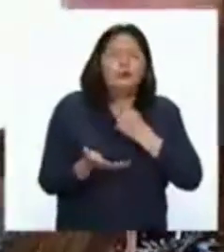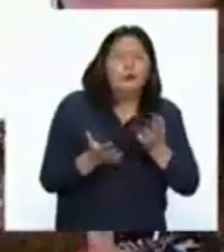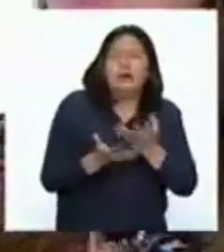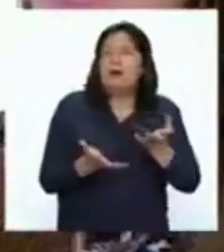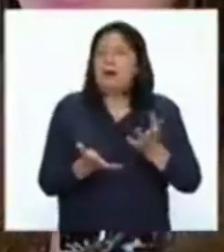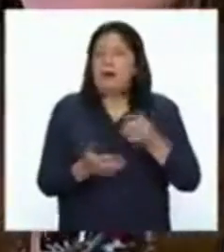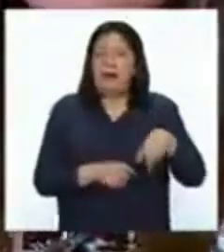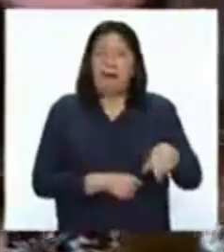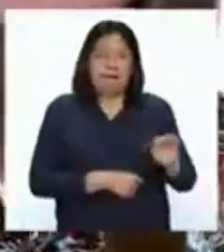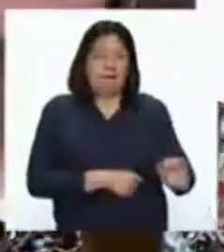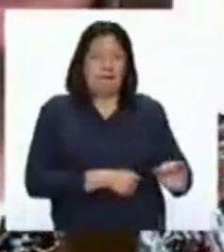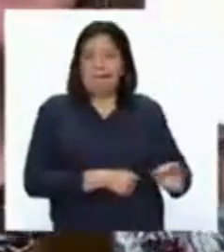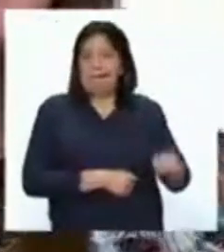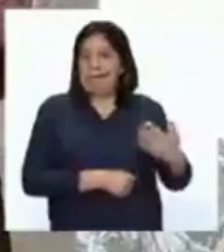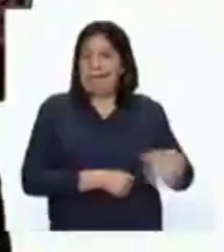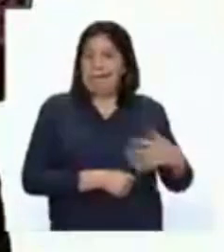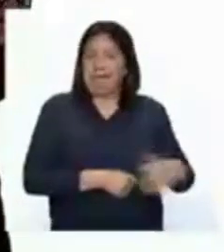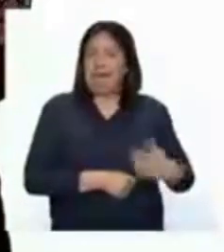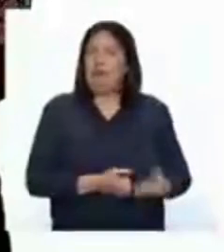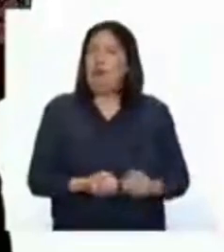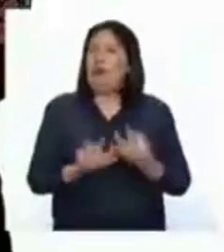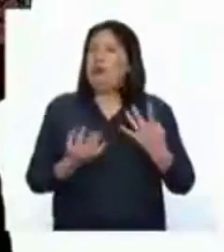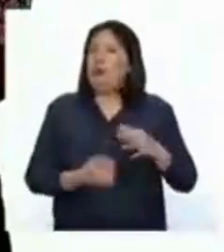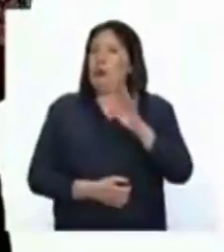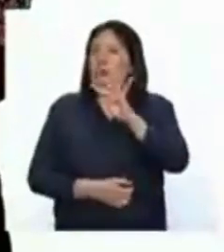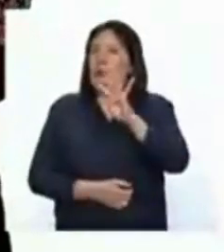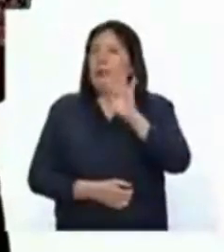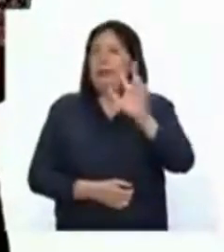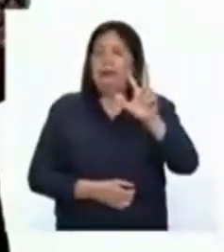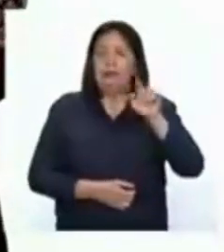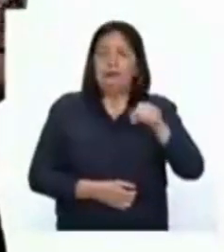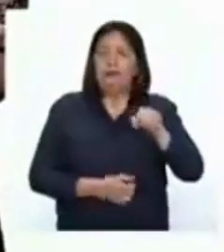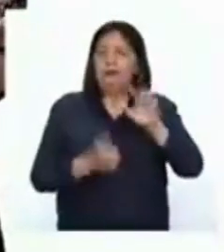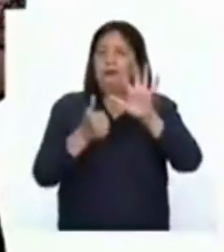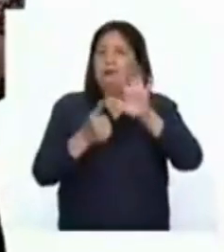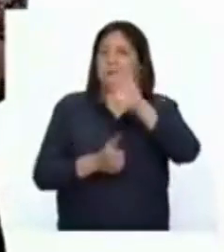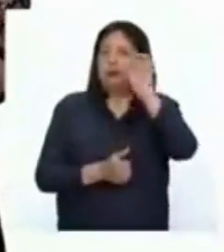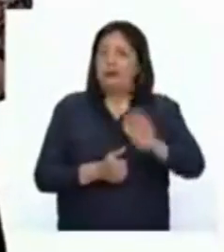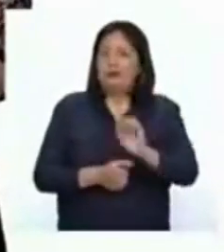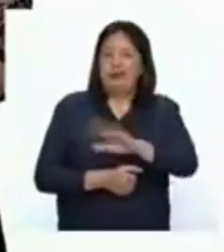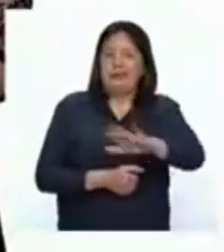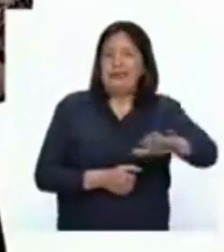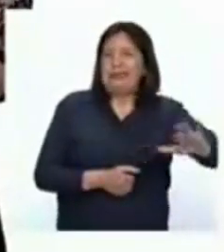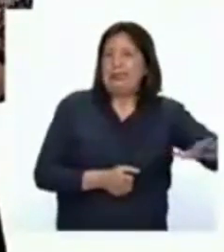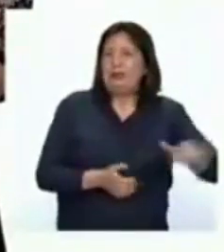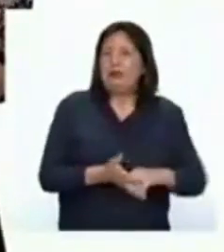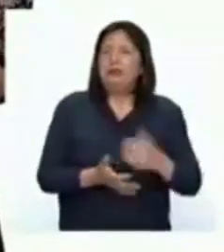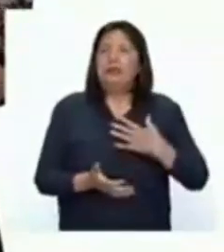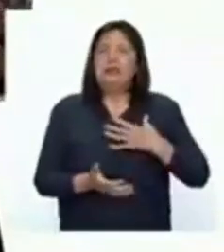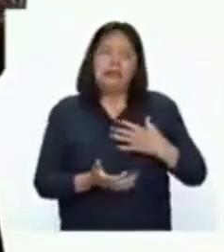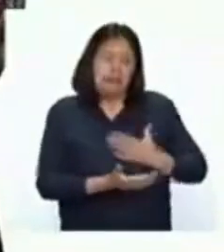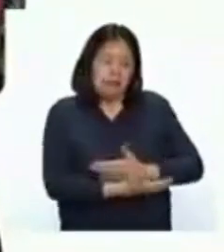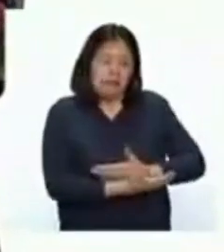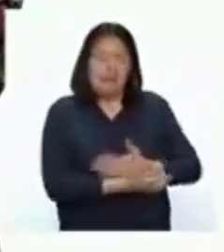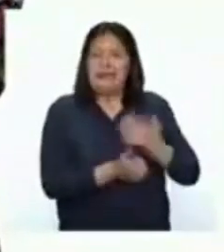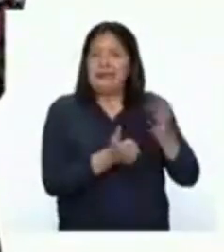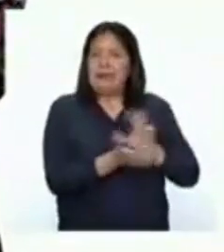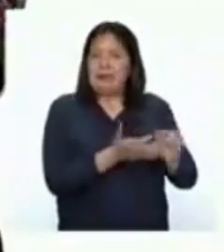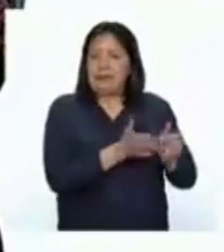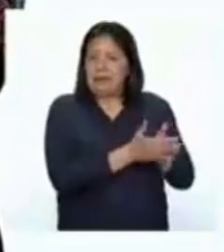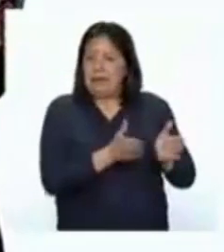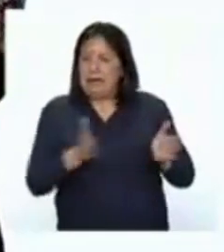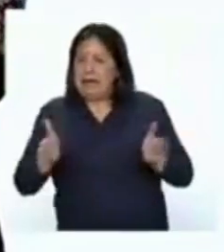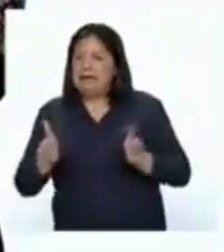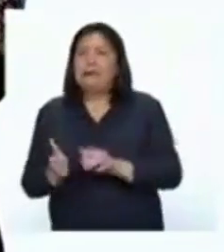La anemia infantil afecta al 43,6% de los niños y niñas de 6 meses de edad a 3